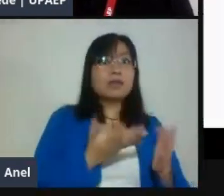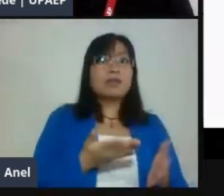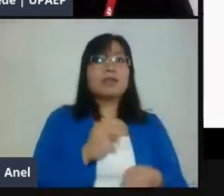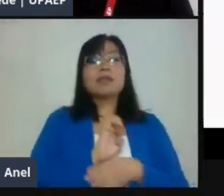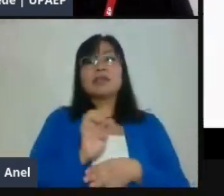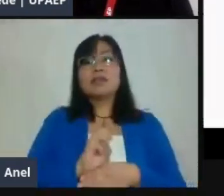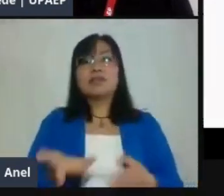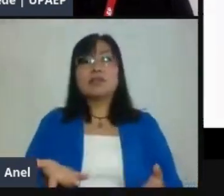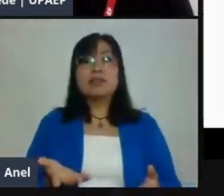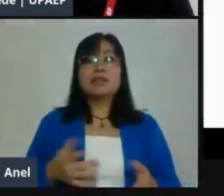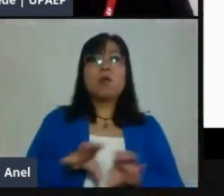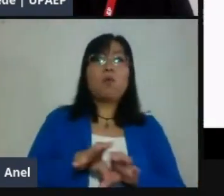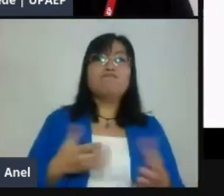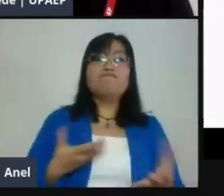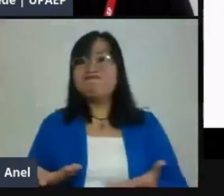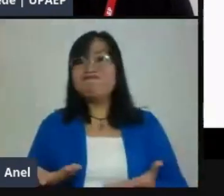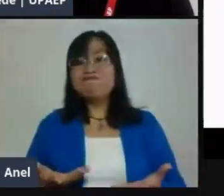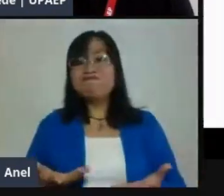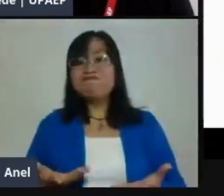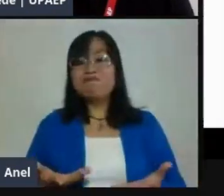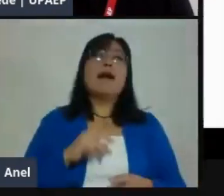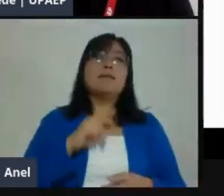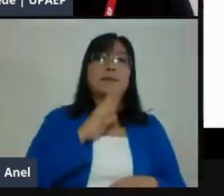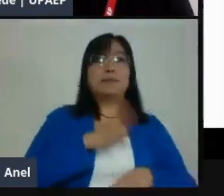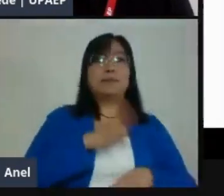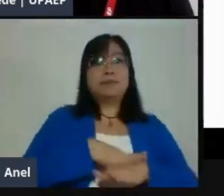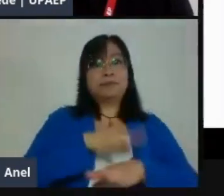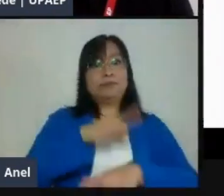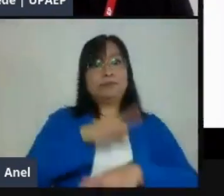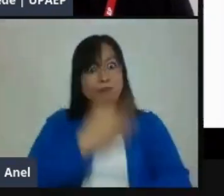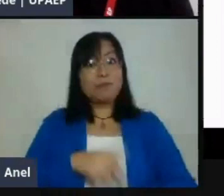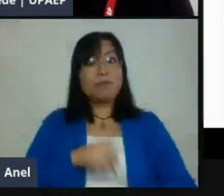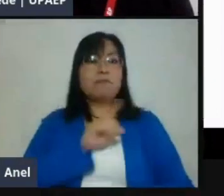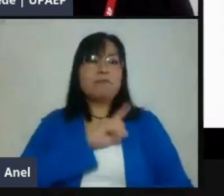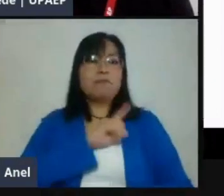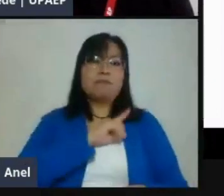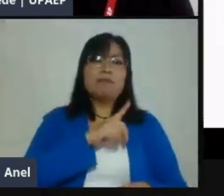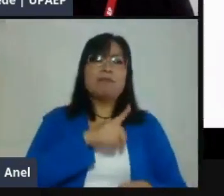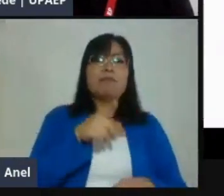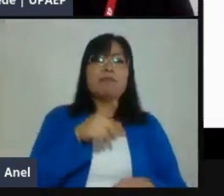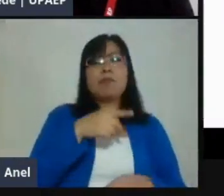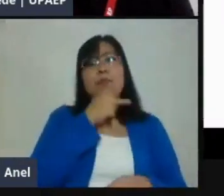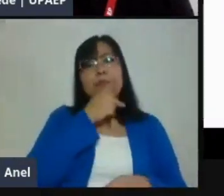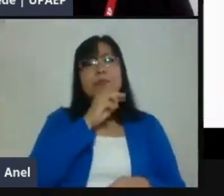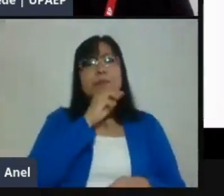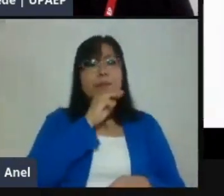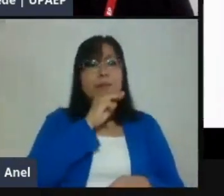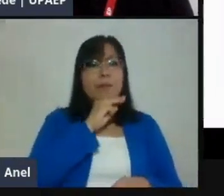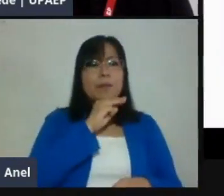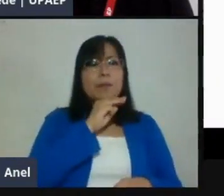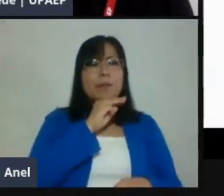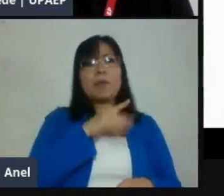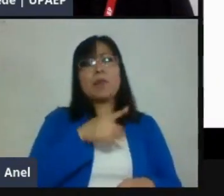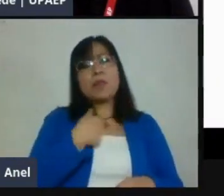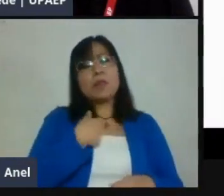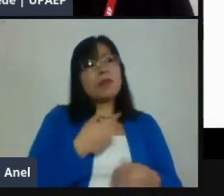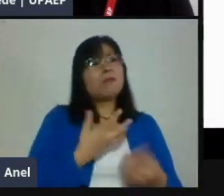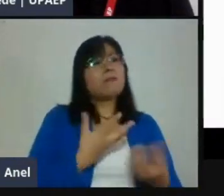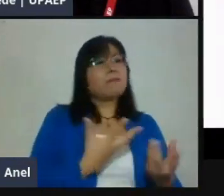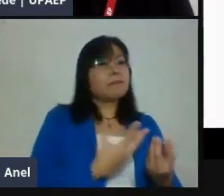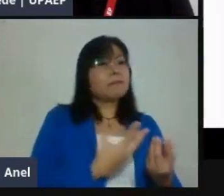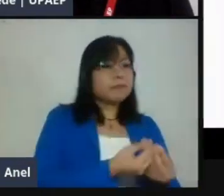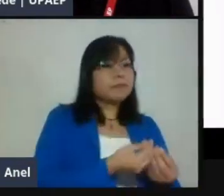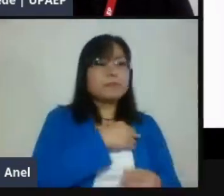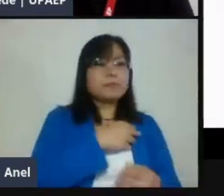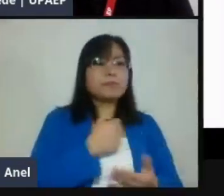porque cuando el papá tiene un ratito se puede sentar y pueden avanzar en las actividades. El segundo punto que vemos aquí